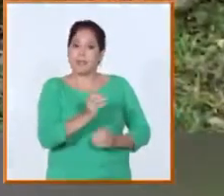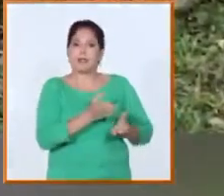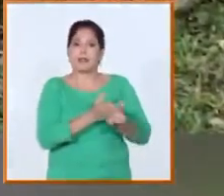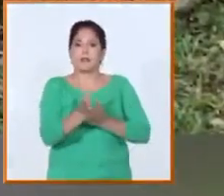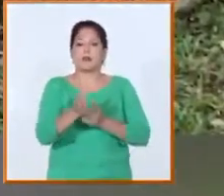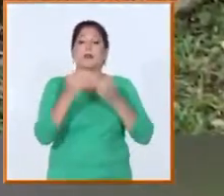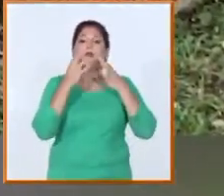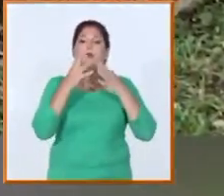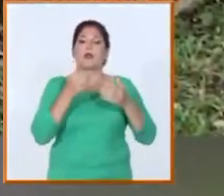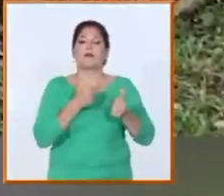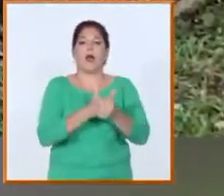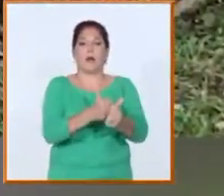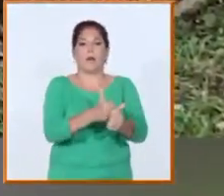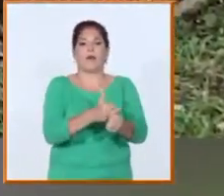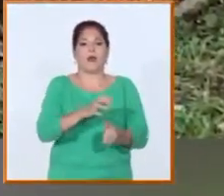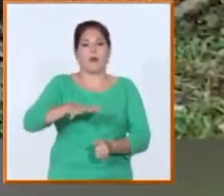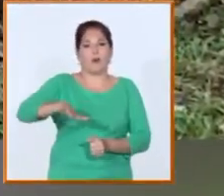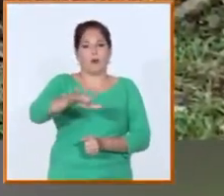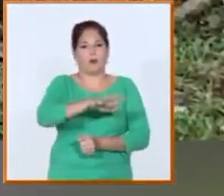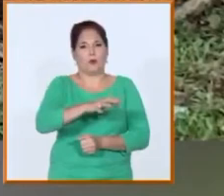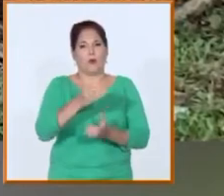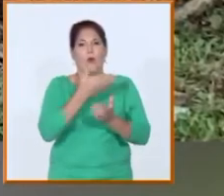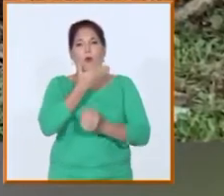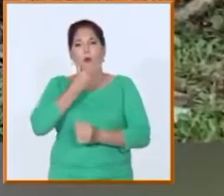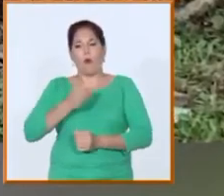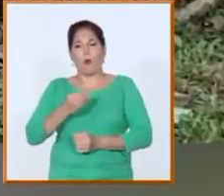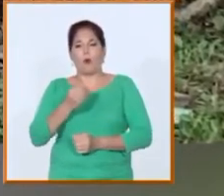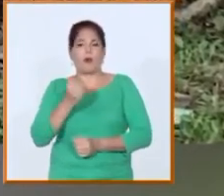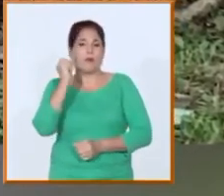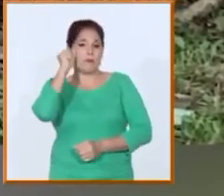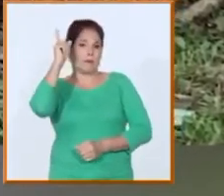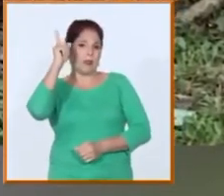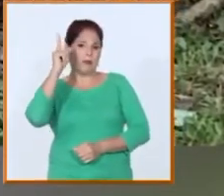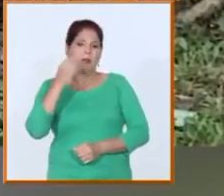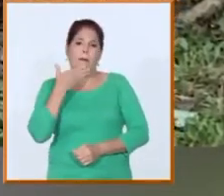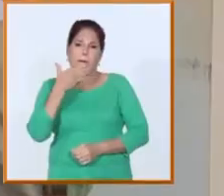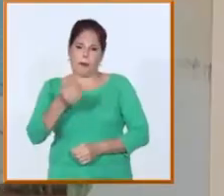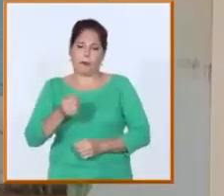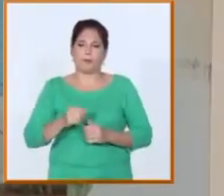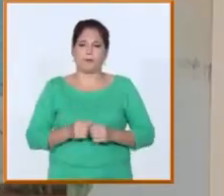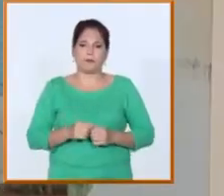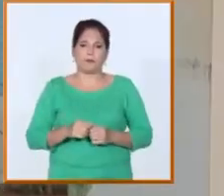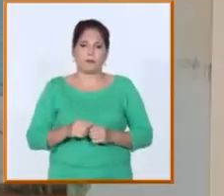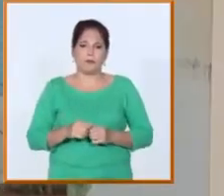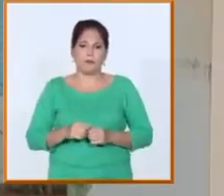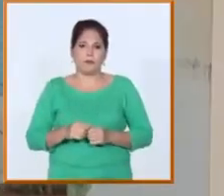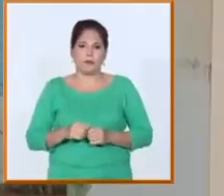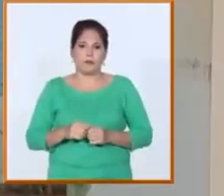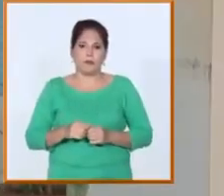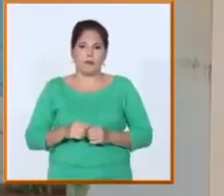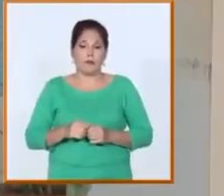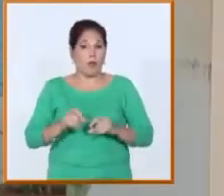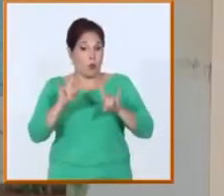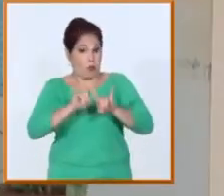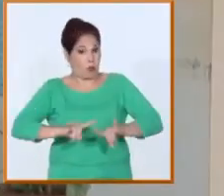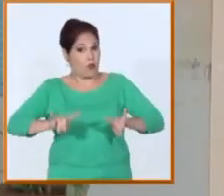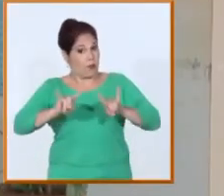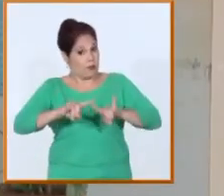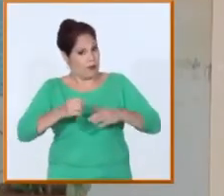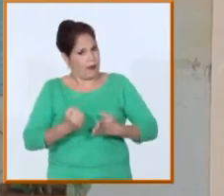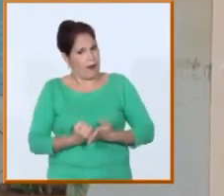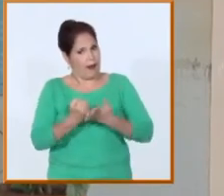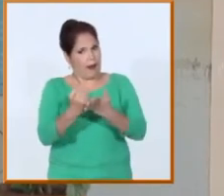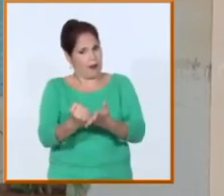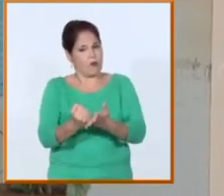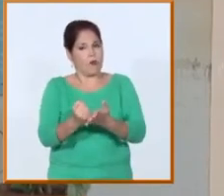necesario en este campamento de verano y por supuesto sacando las mejores experiencias para próximos campamentos también que la Universidad sea parte que la Universidad